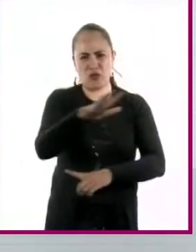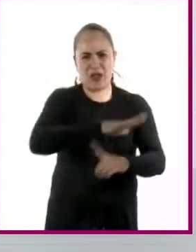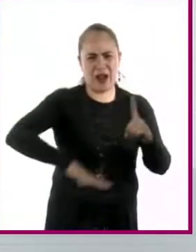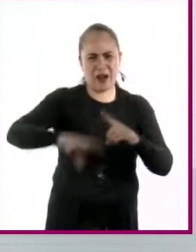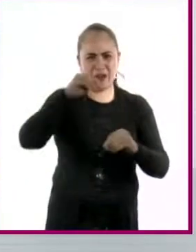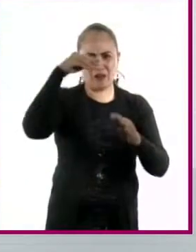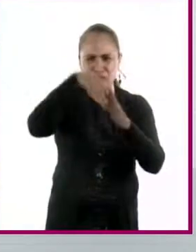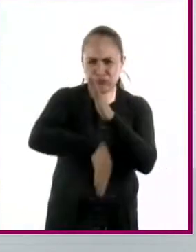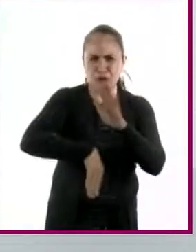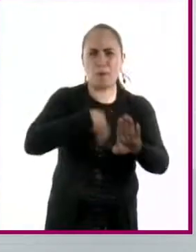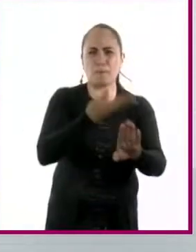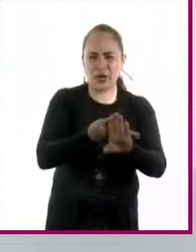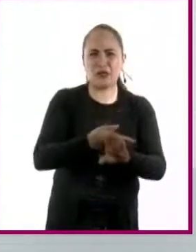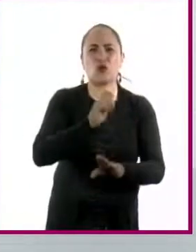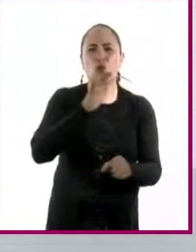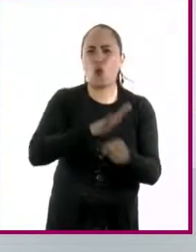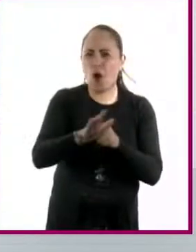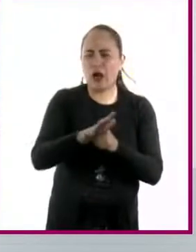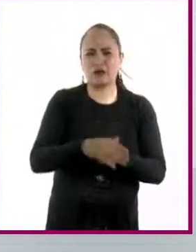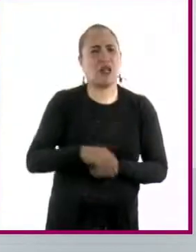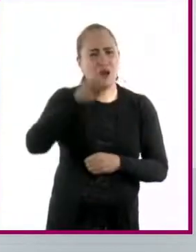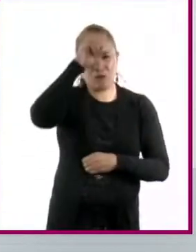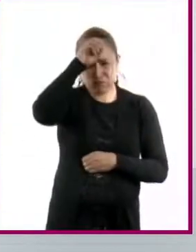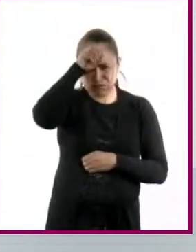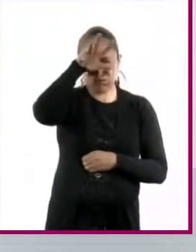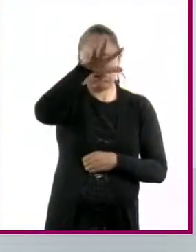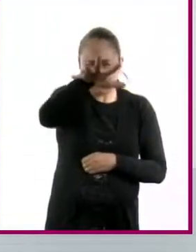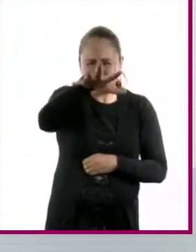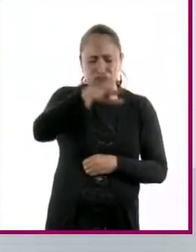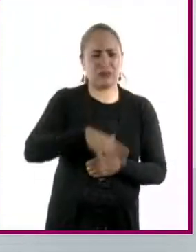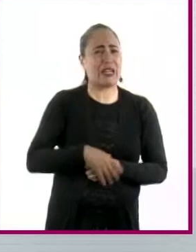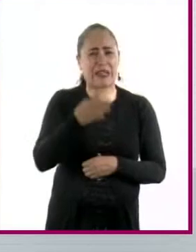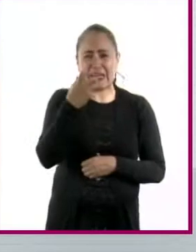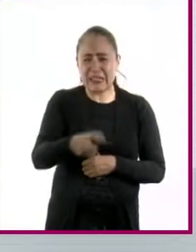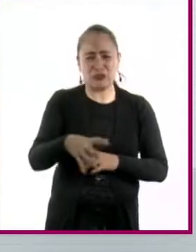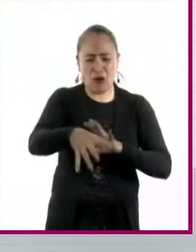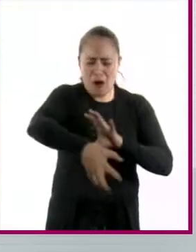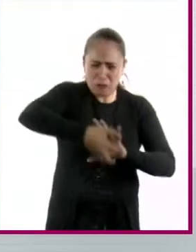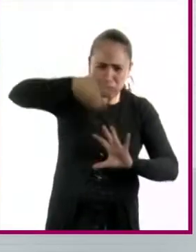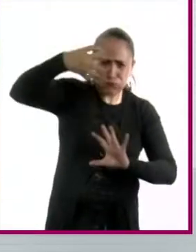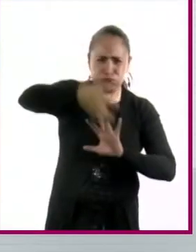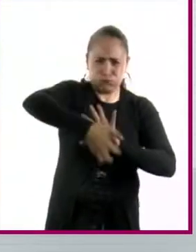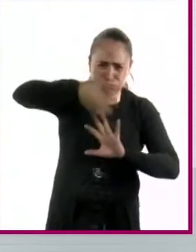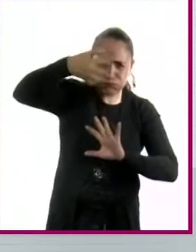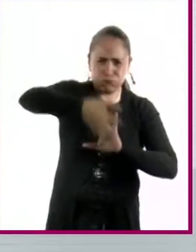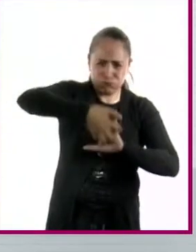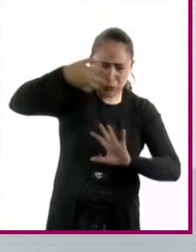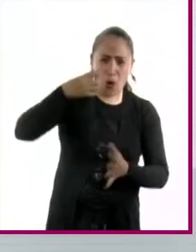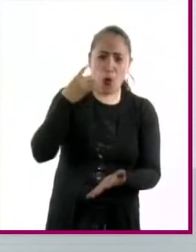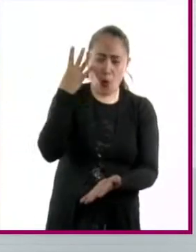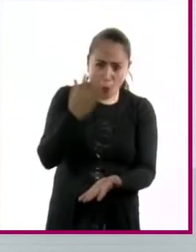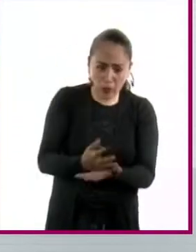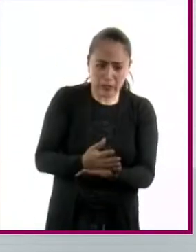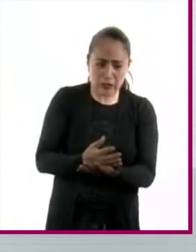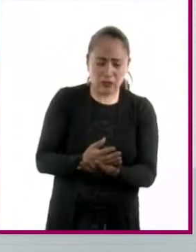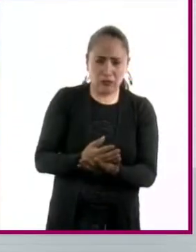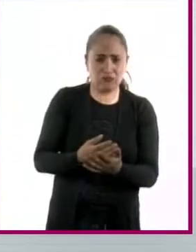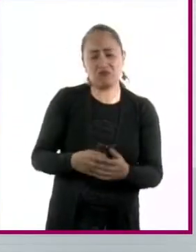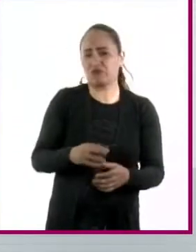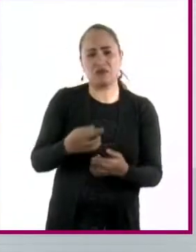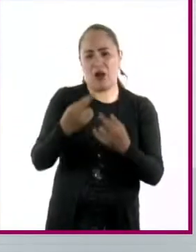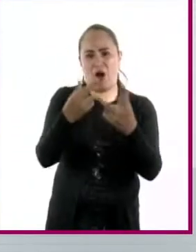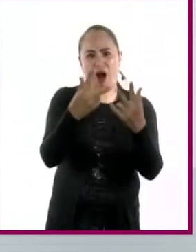destruye todo. No sólo escarban y rompen el suelo a mordidas,